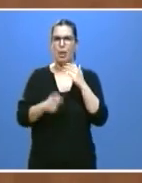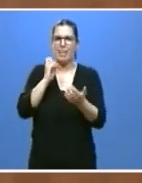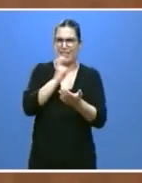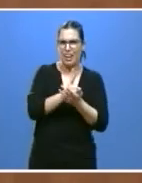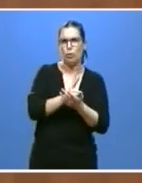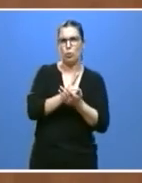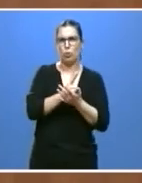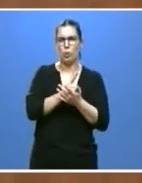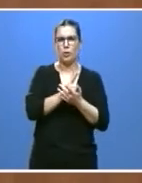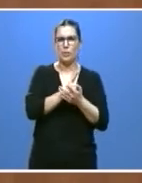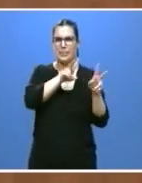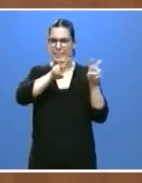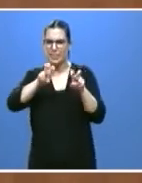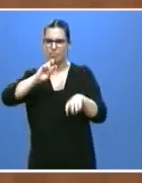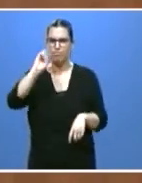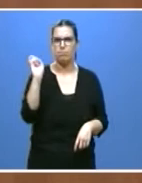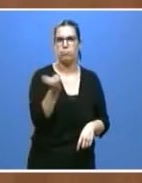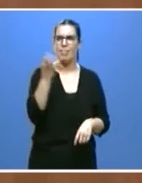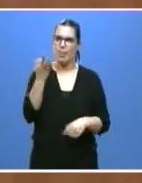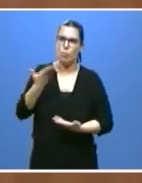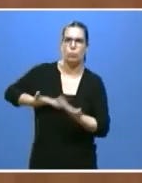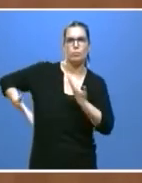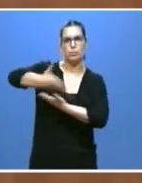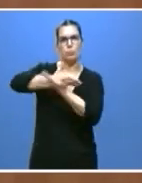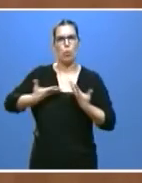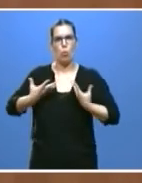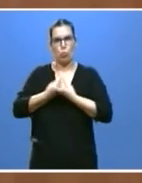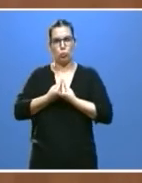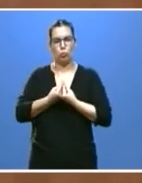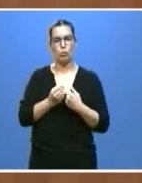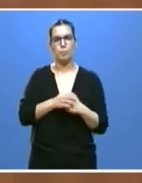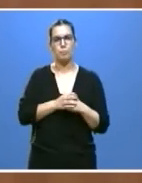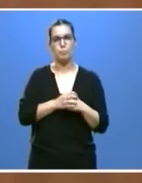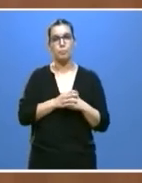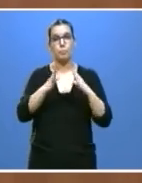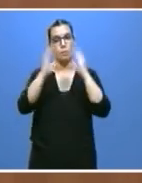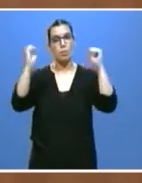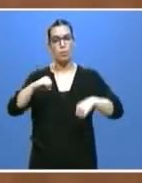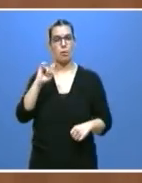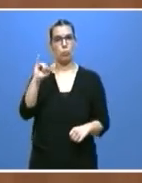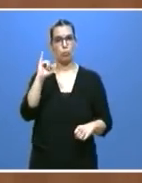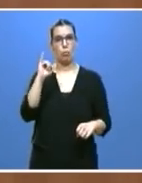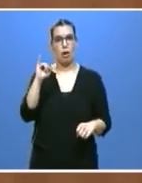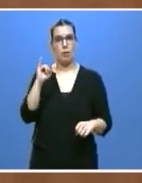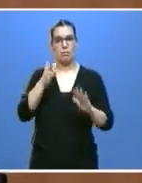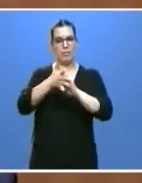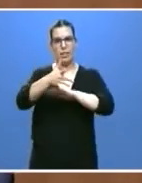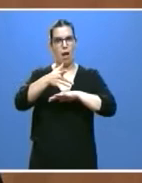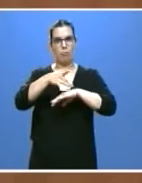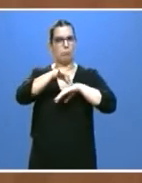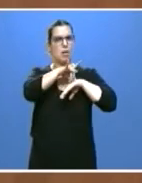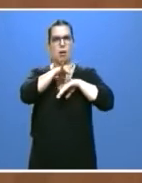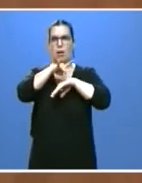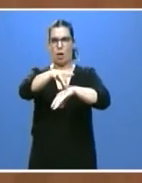desafíos en el que debemos seguir juntos tenemos un pacto que nos marca un camino a